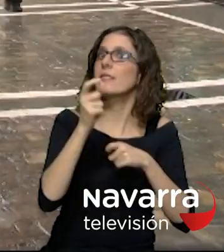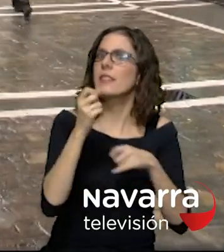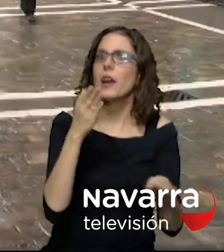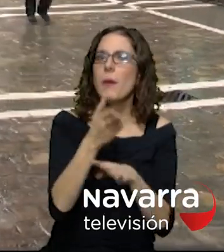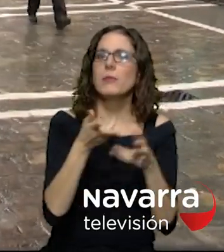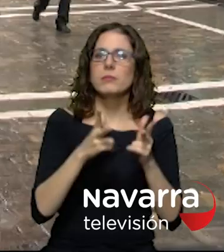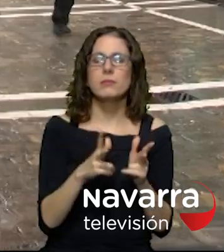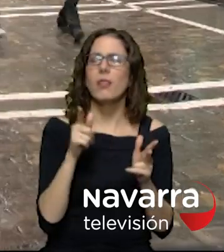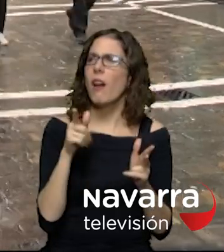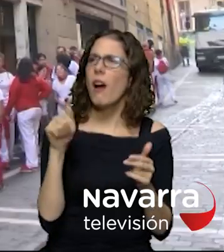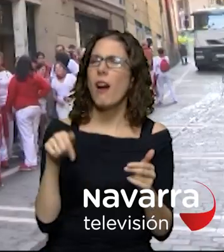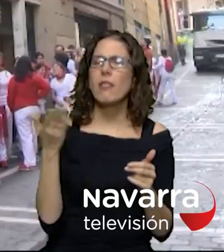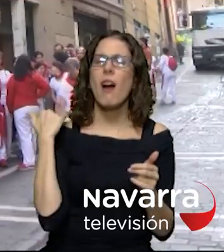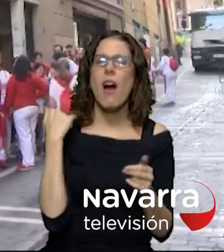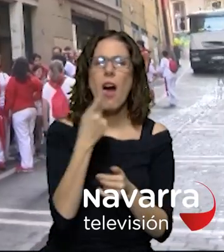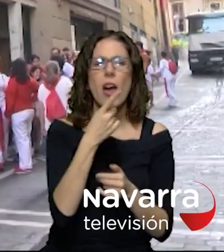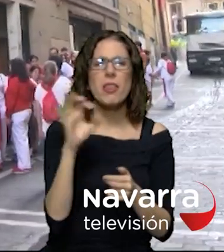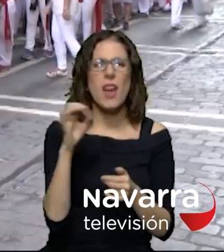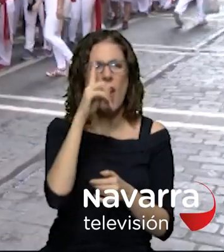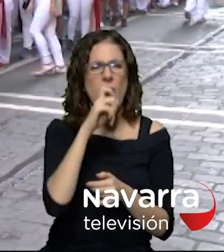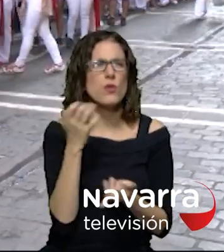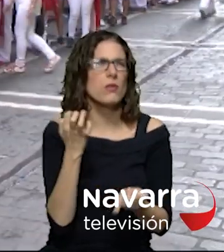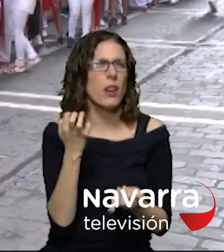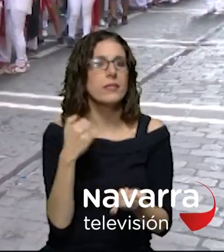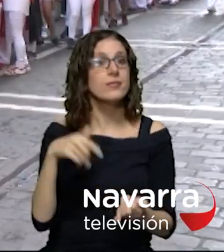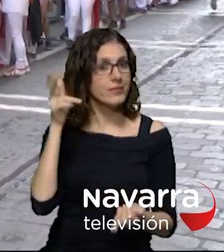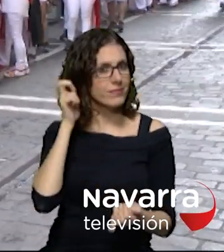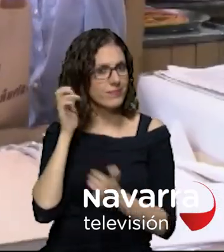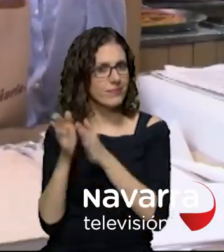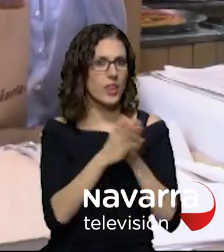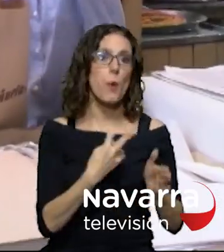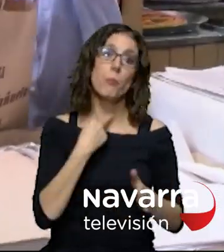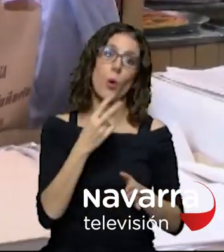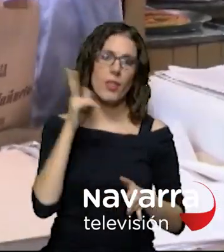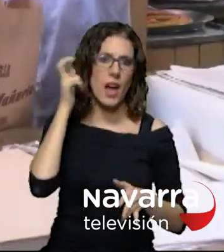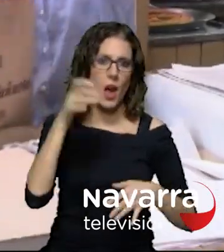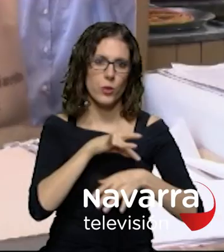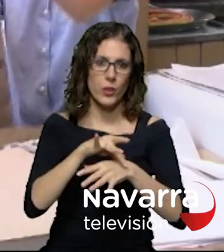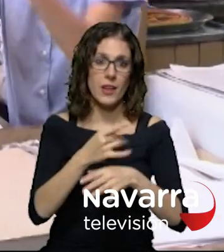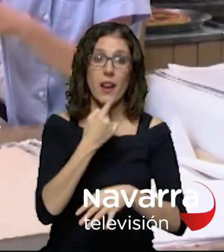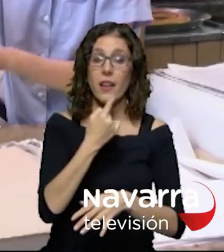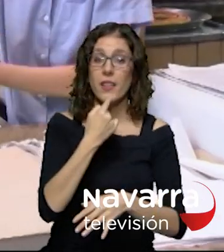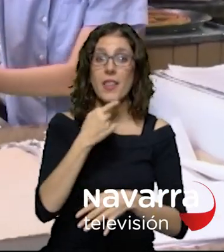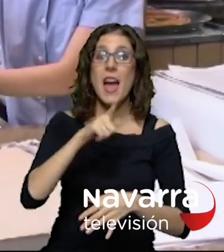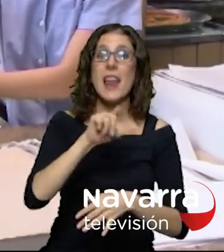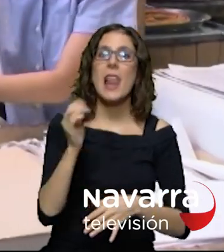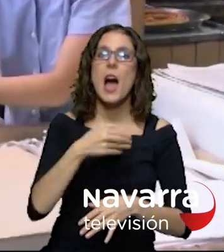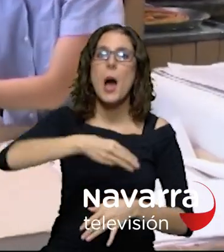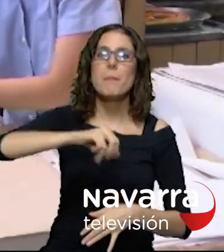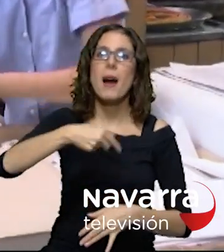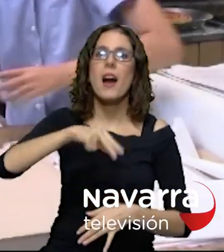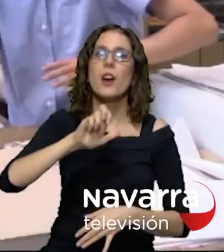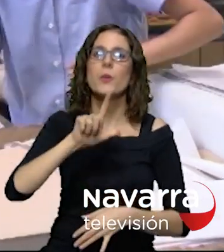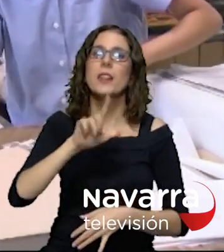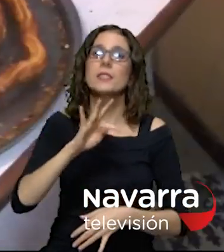pues escuchen la churrería de la mañota no ha cambiado ni por dentro ni por fuera la fachada del comercio sobria los portones